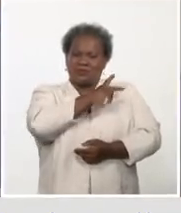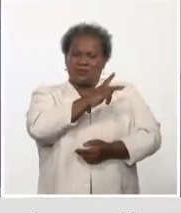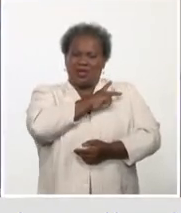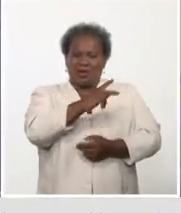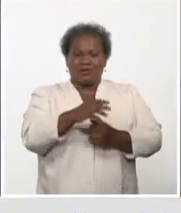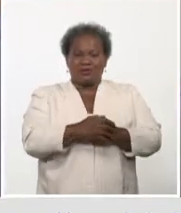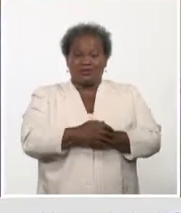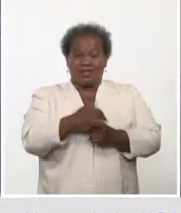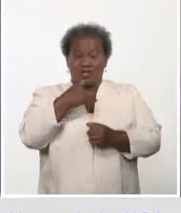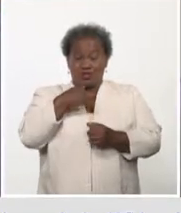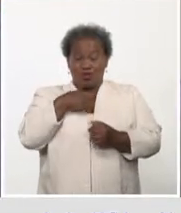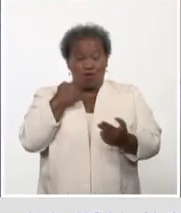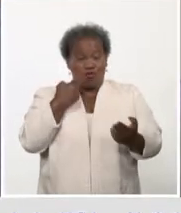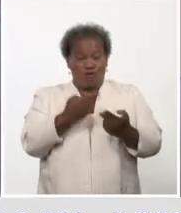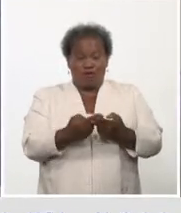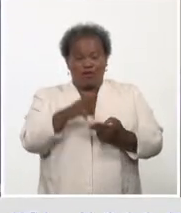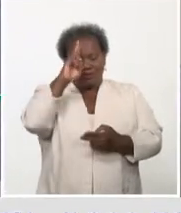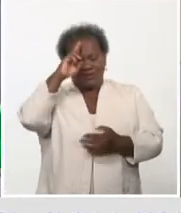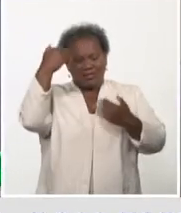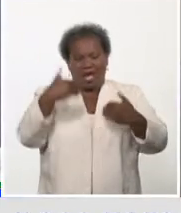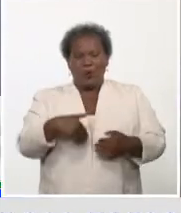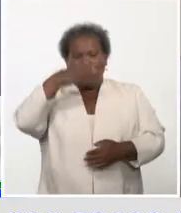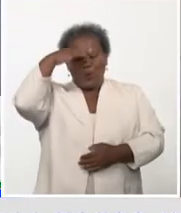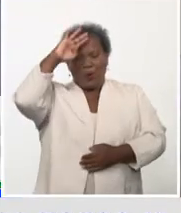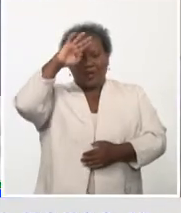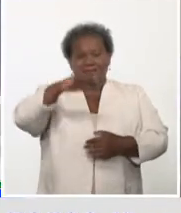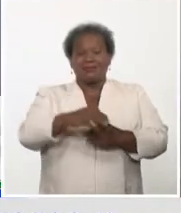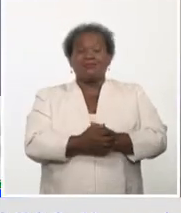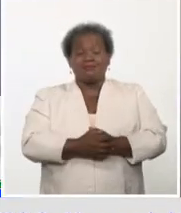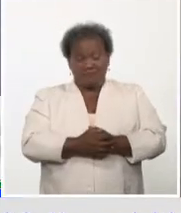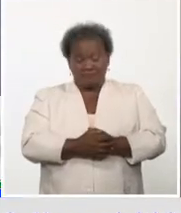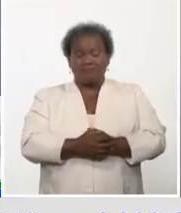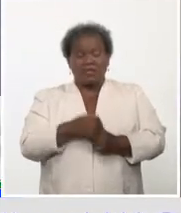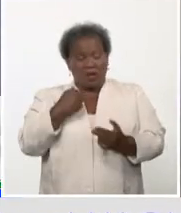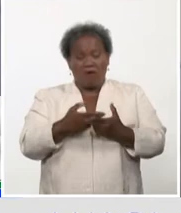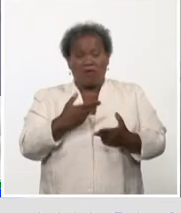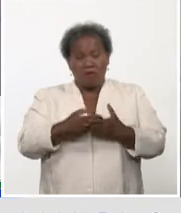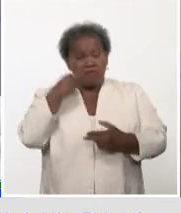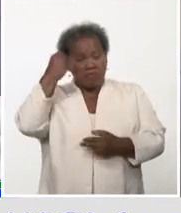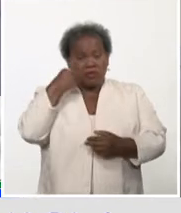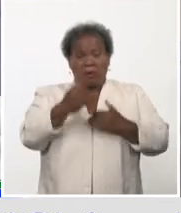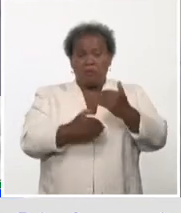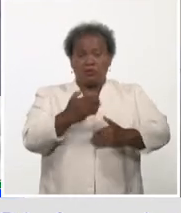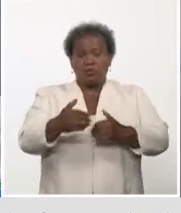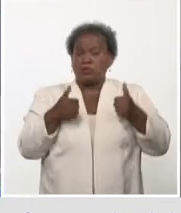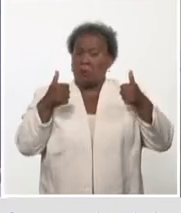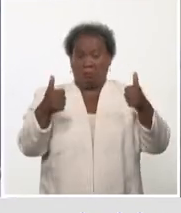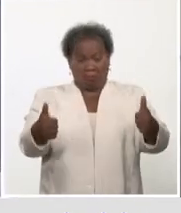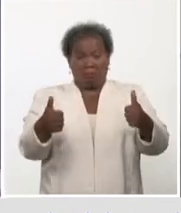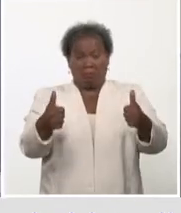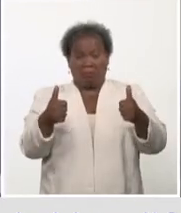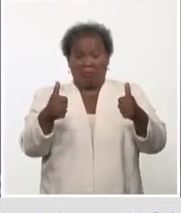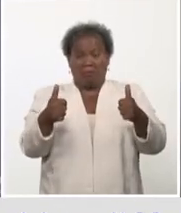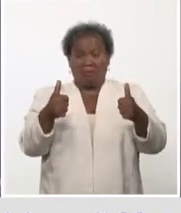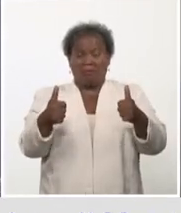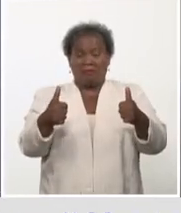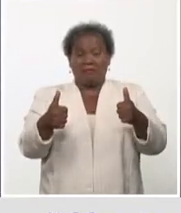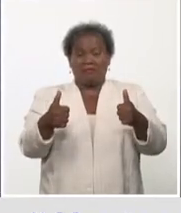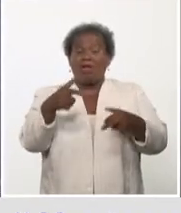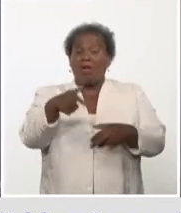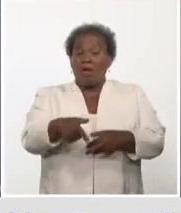plenamente en la salud cubana y pienso que el proceso está correcto, está bien hecho, que es un logro